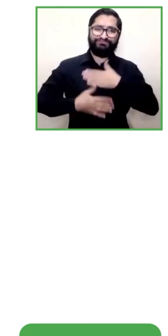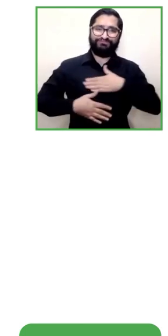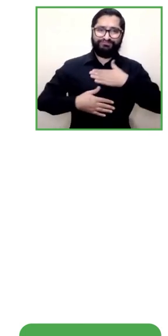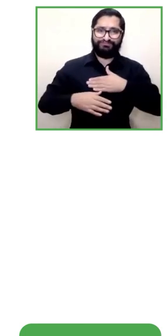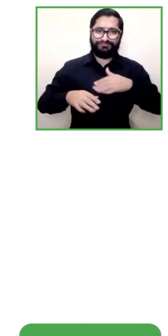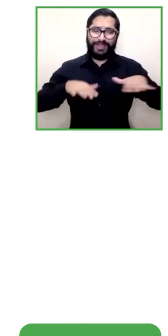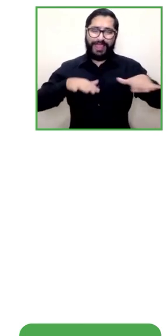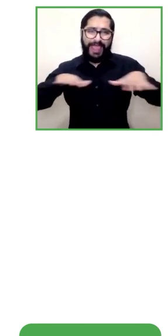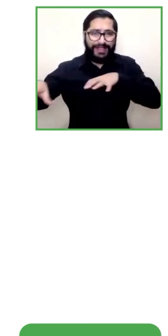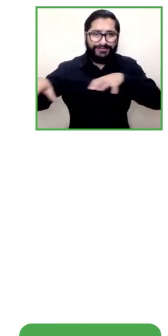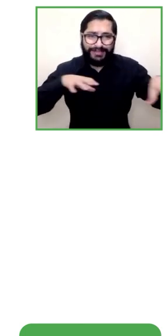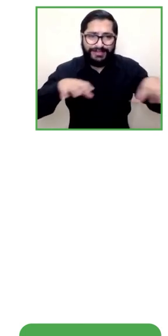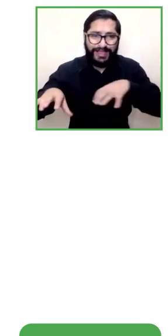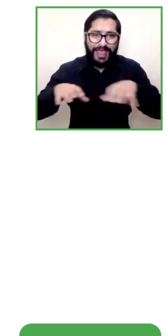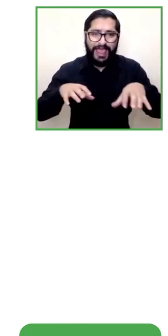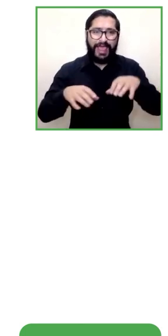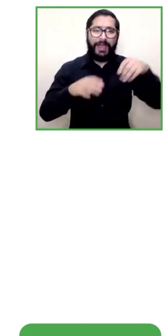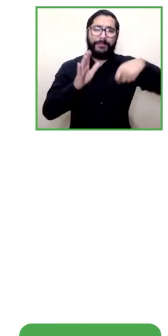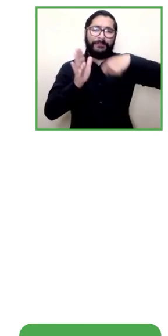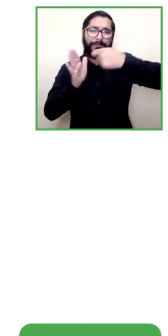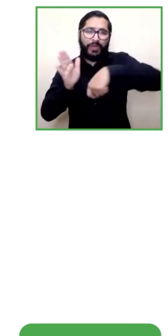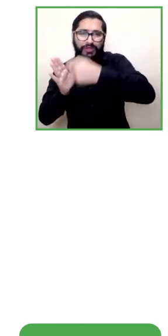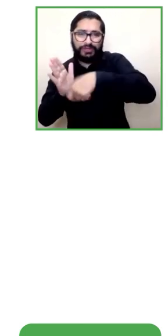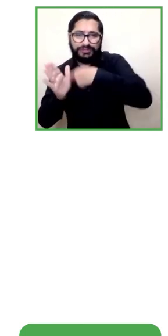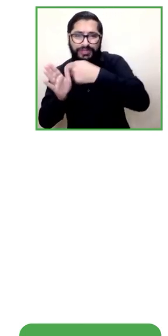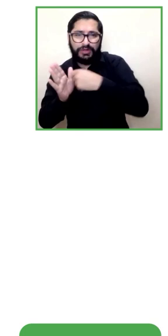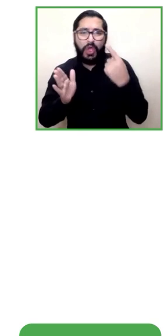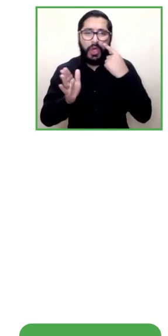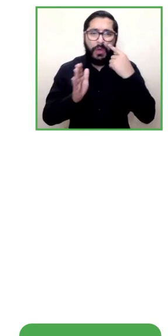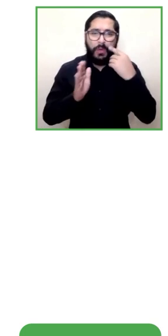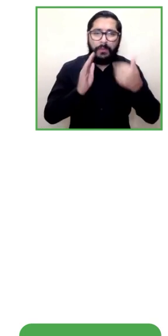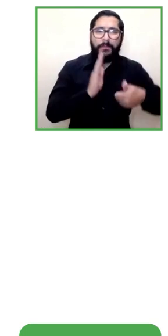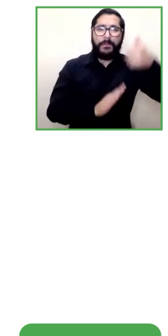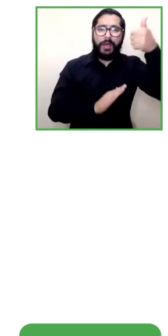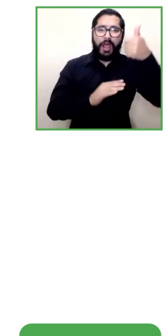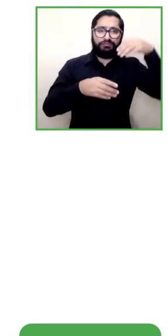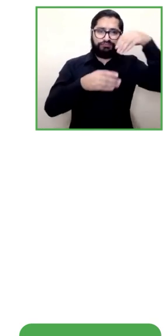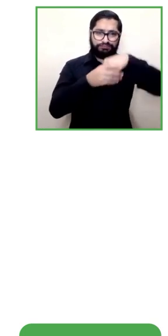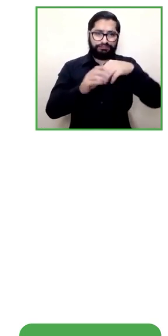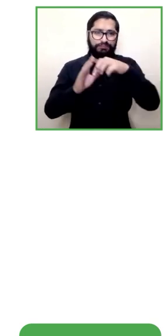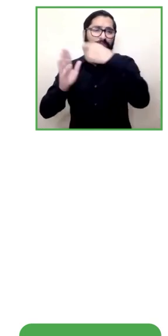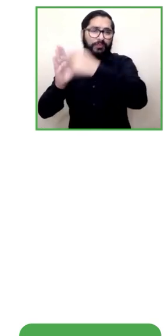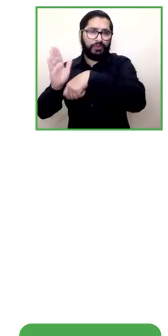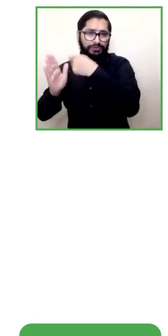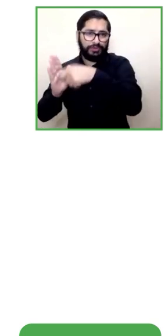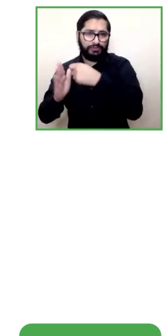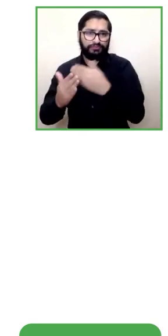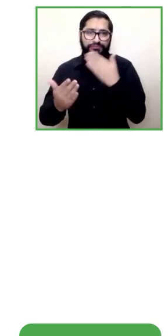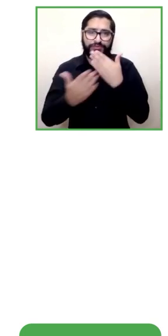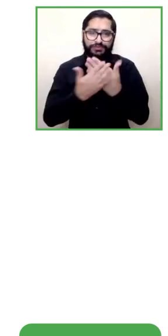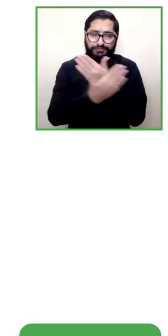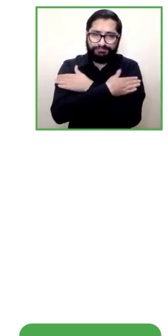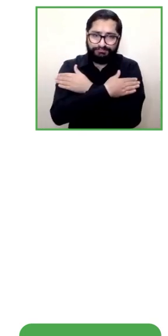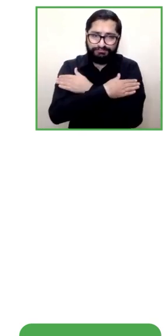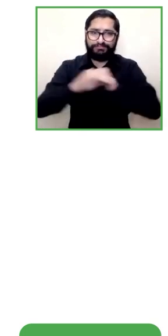y me despido espero que todos estén muy bien y que tengan un gran día adiós